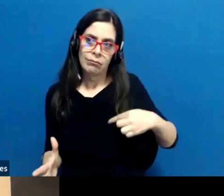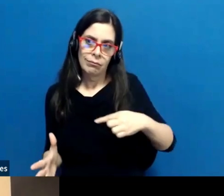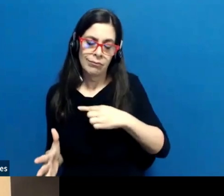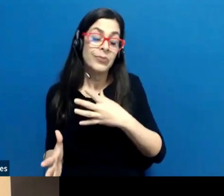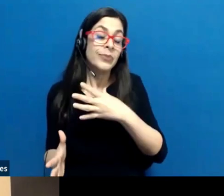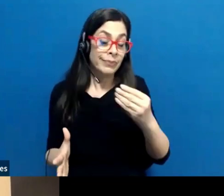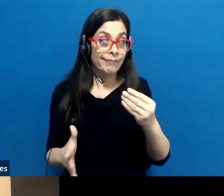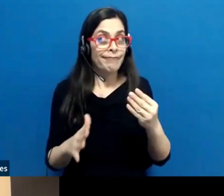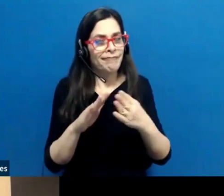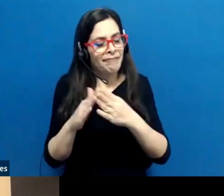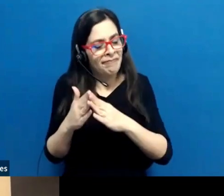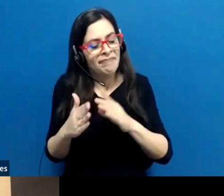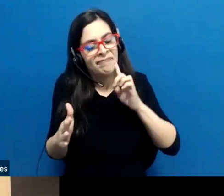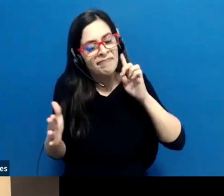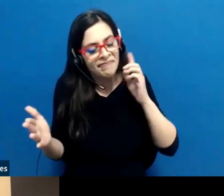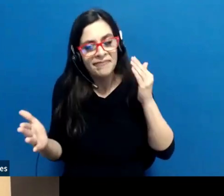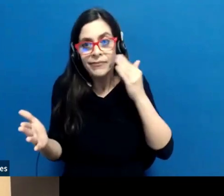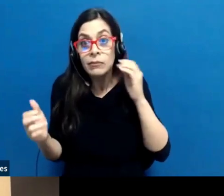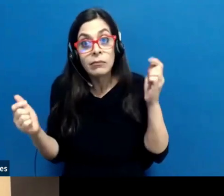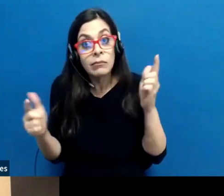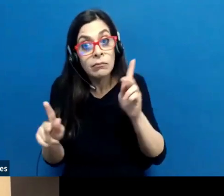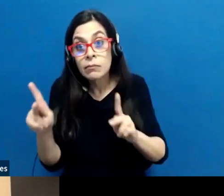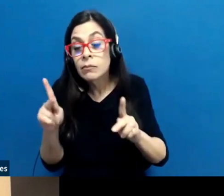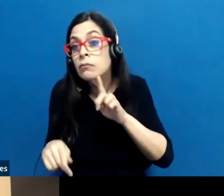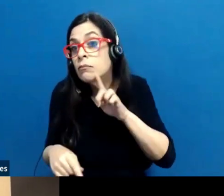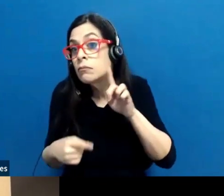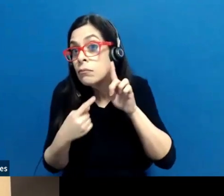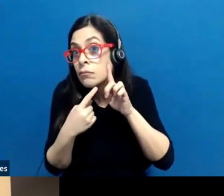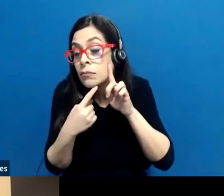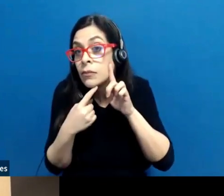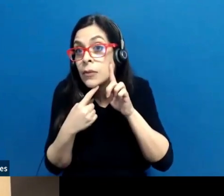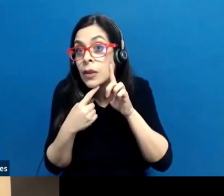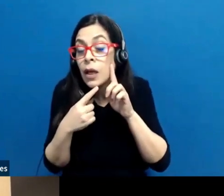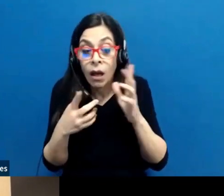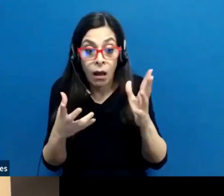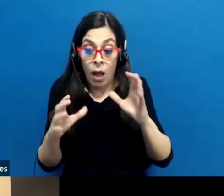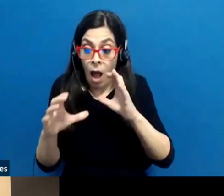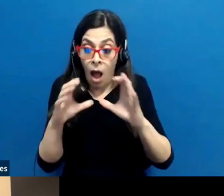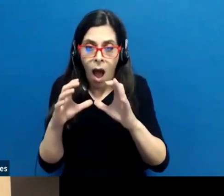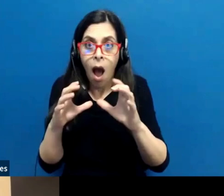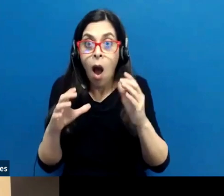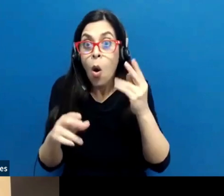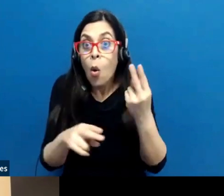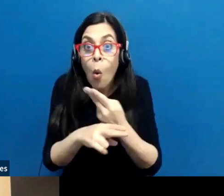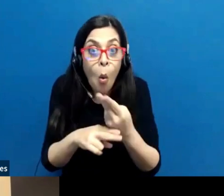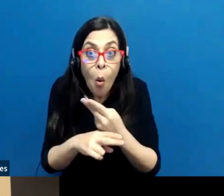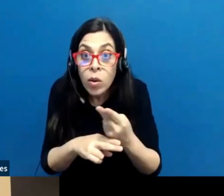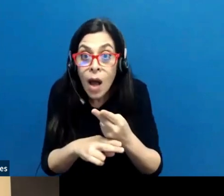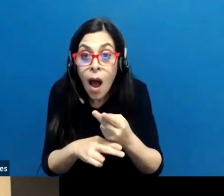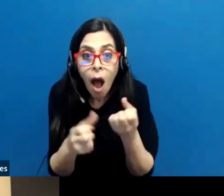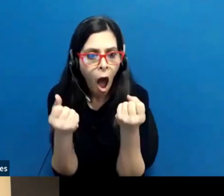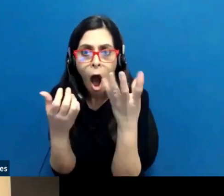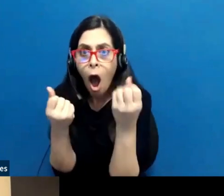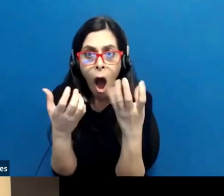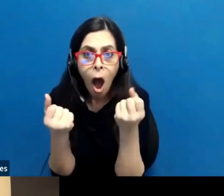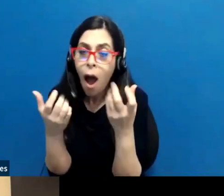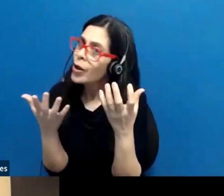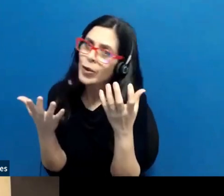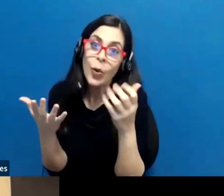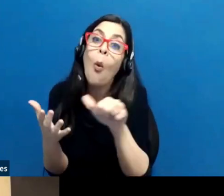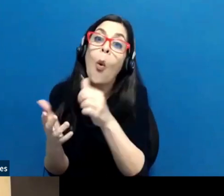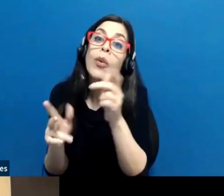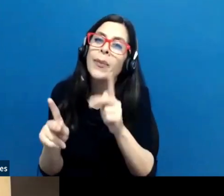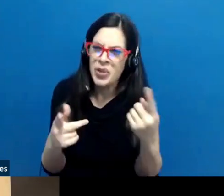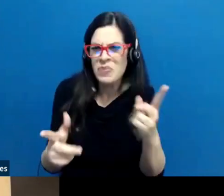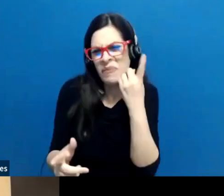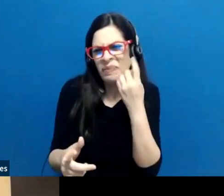sorda. Sabemos que no todas las personas sordas se comunican mediante lenguaje de señas. Acabo de mencionar que hay personas que tienen pérdida